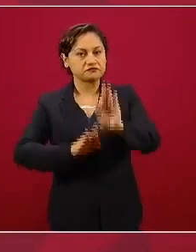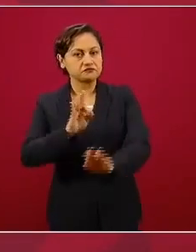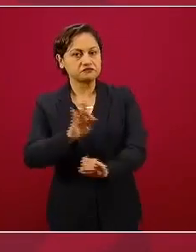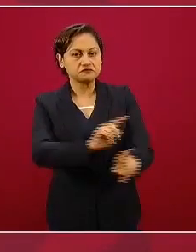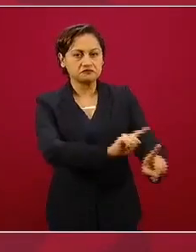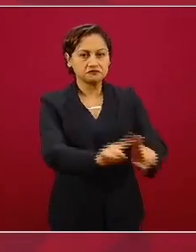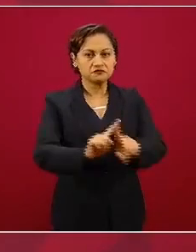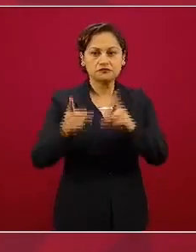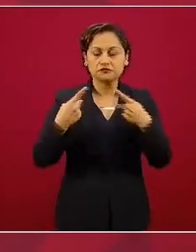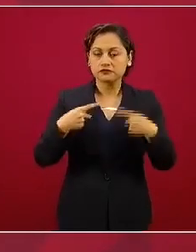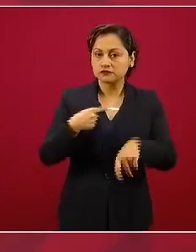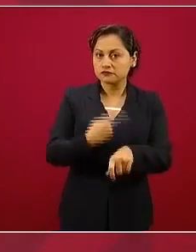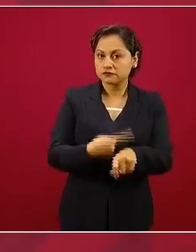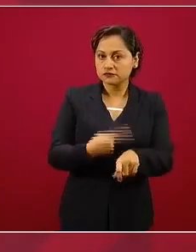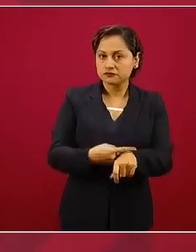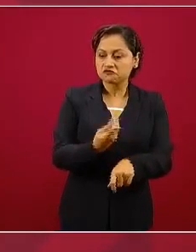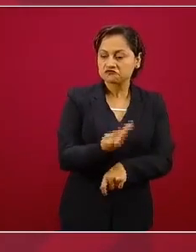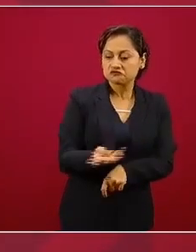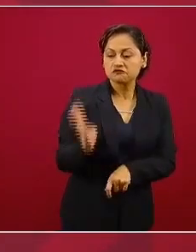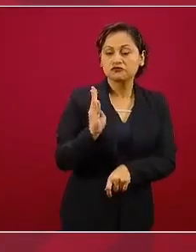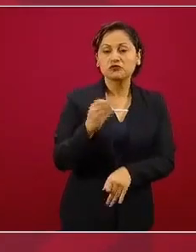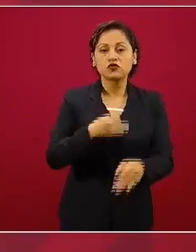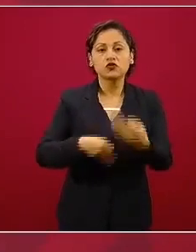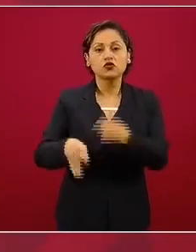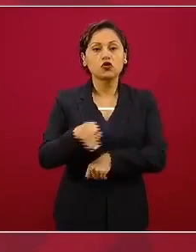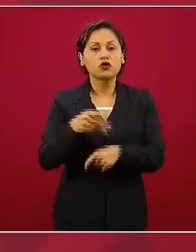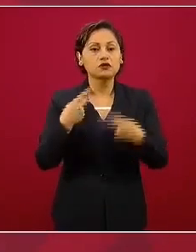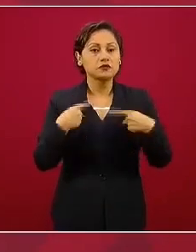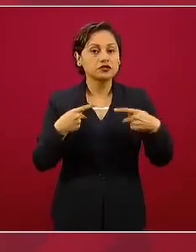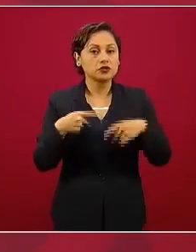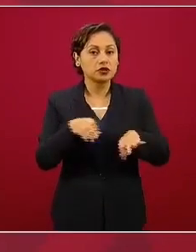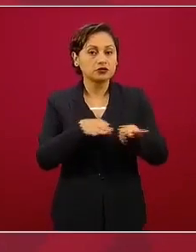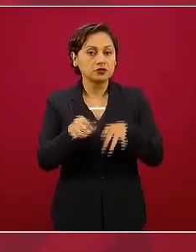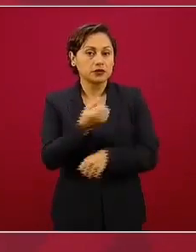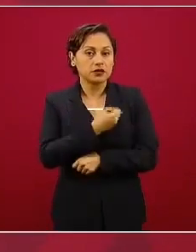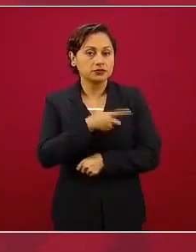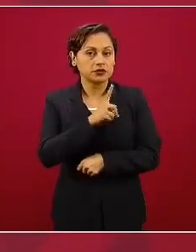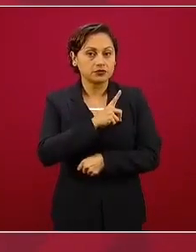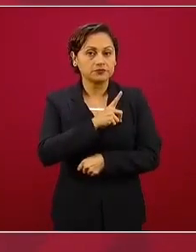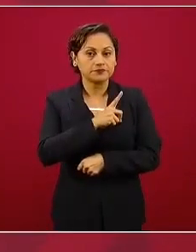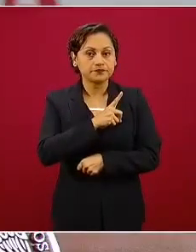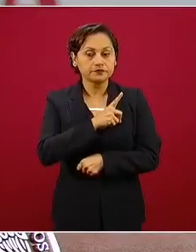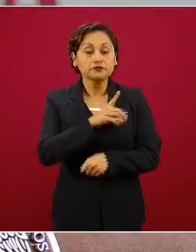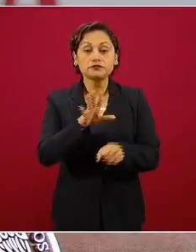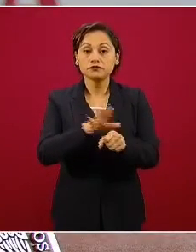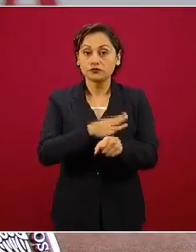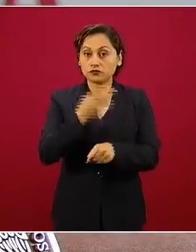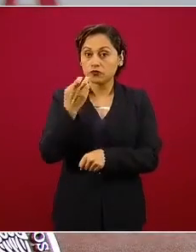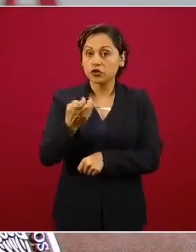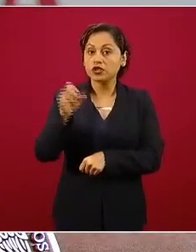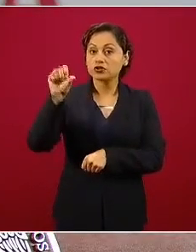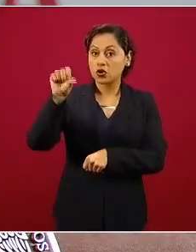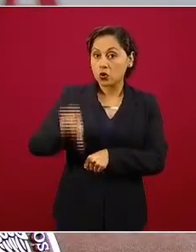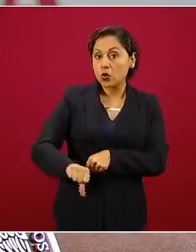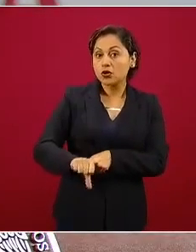médico. Por eso hoy también se va a hablar de un reconocimiento